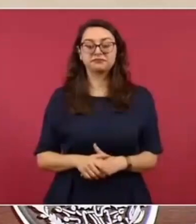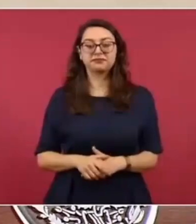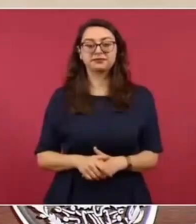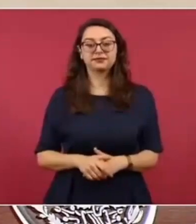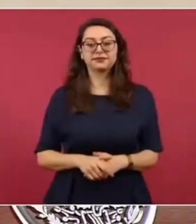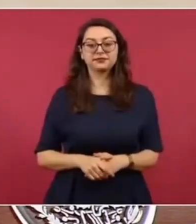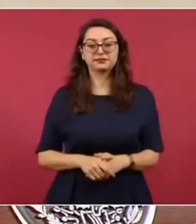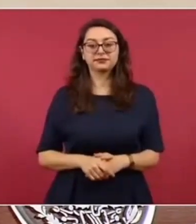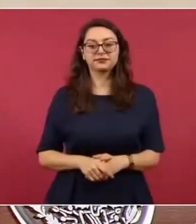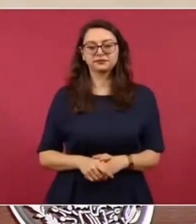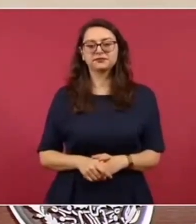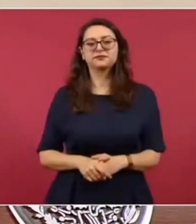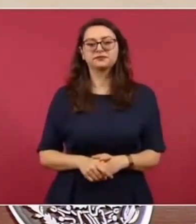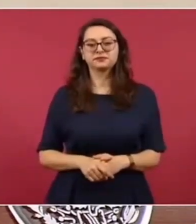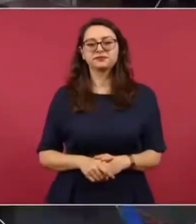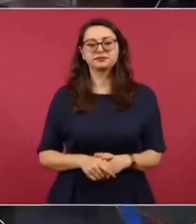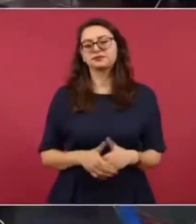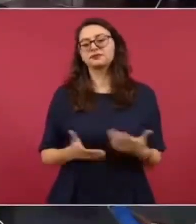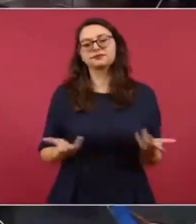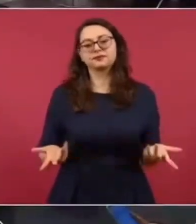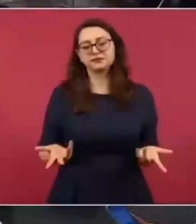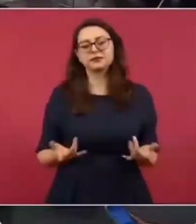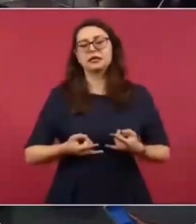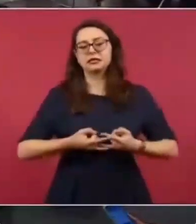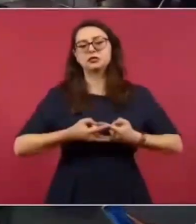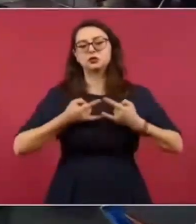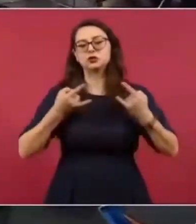y es muy importante la historia.